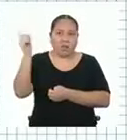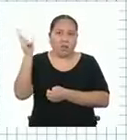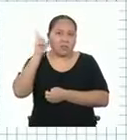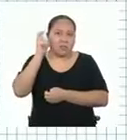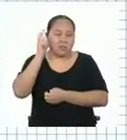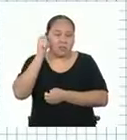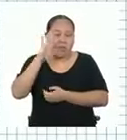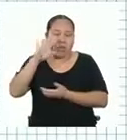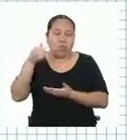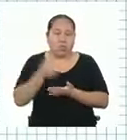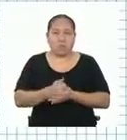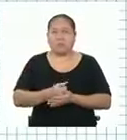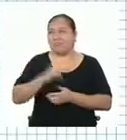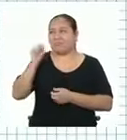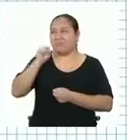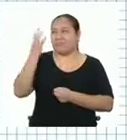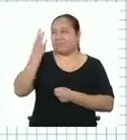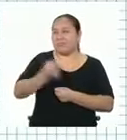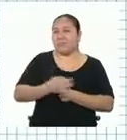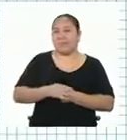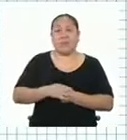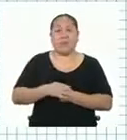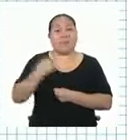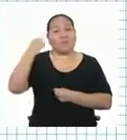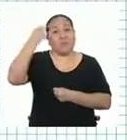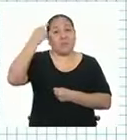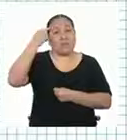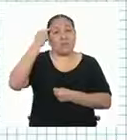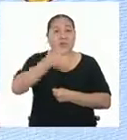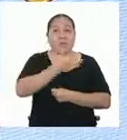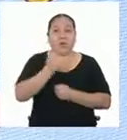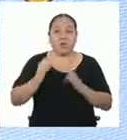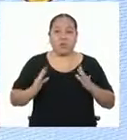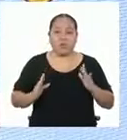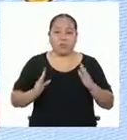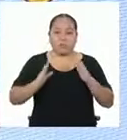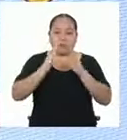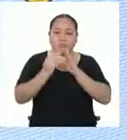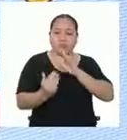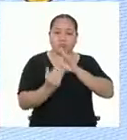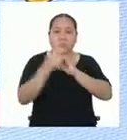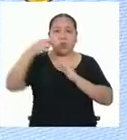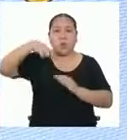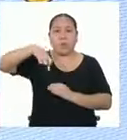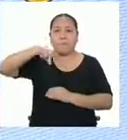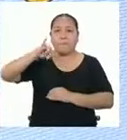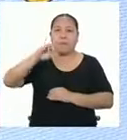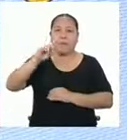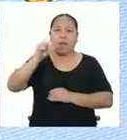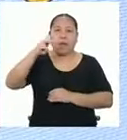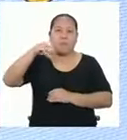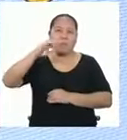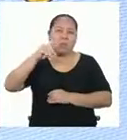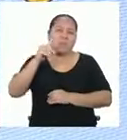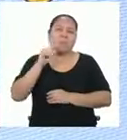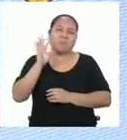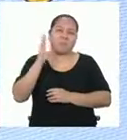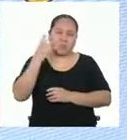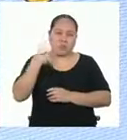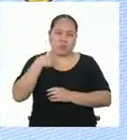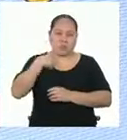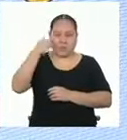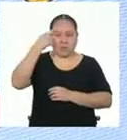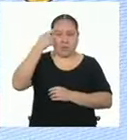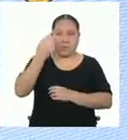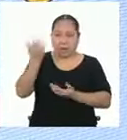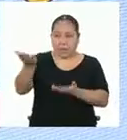enteraban. Sí, entonces creo que voy a optar por una pirámide más tradicional, como había pensado al comienzo, para